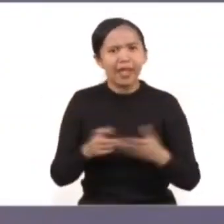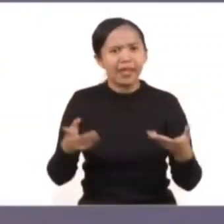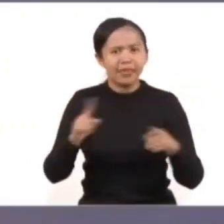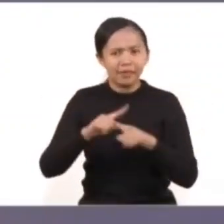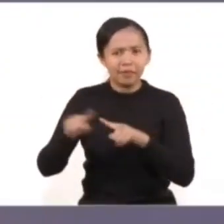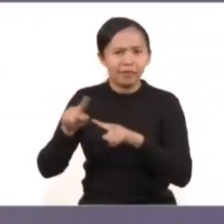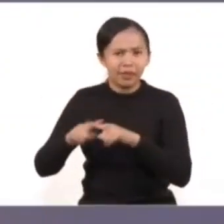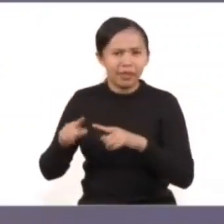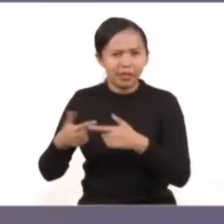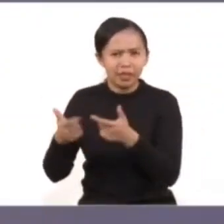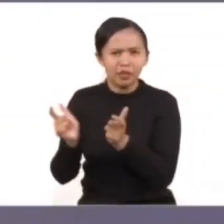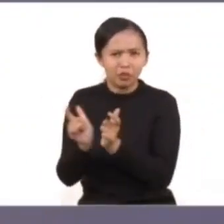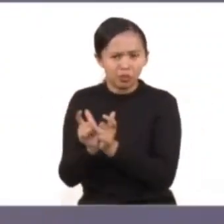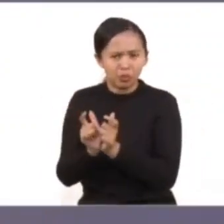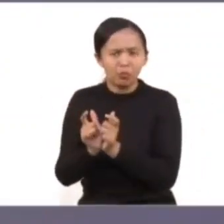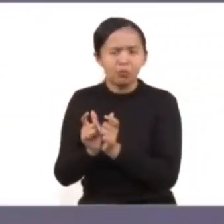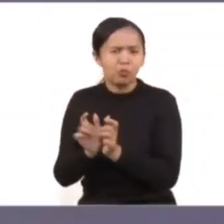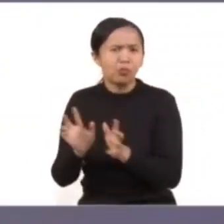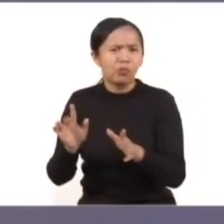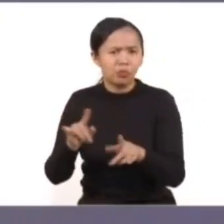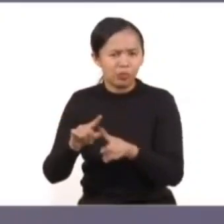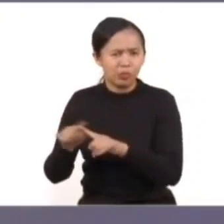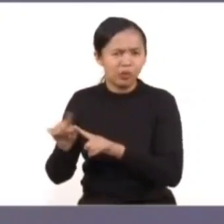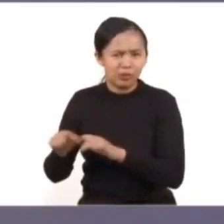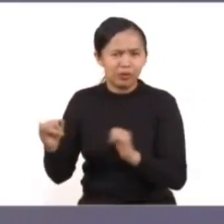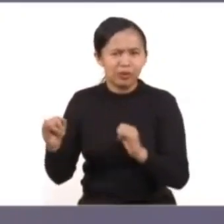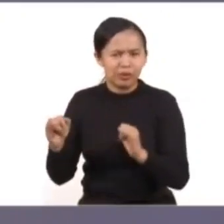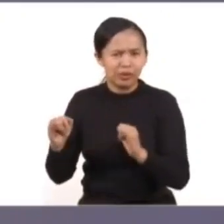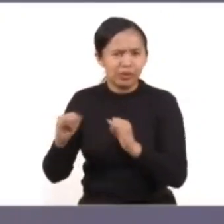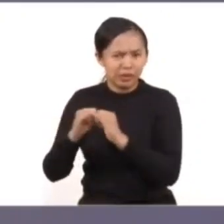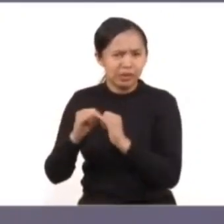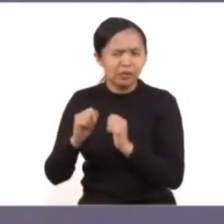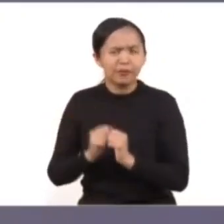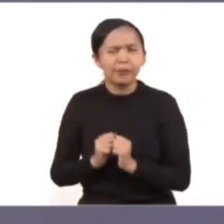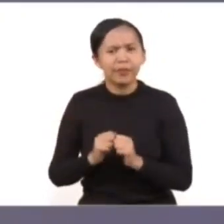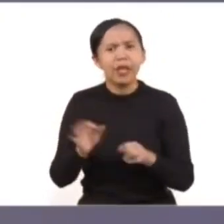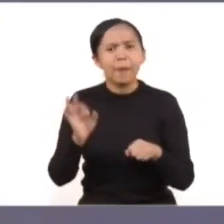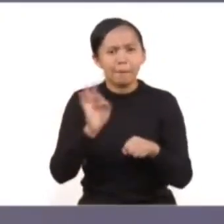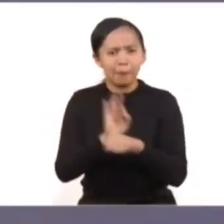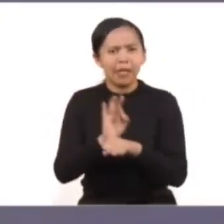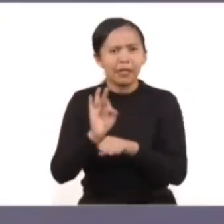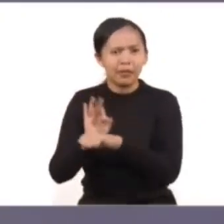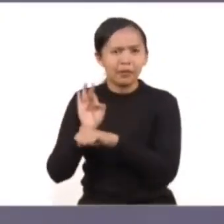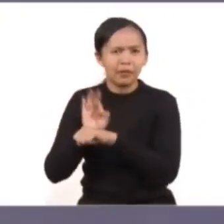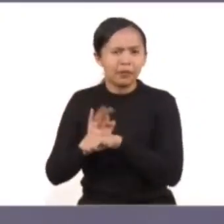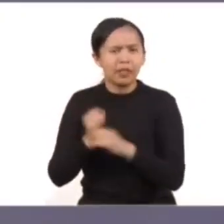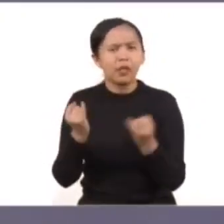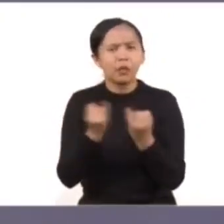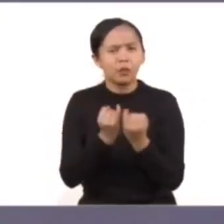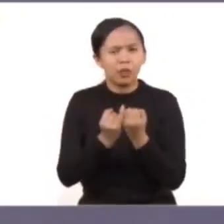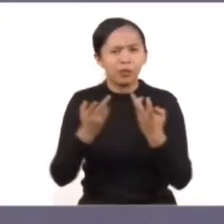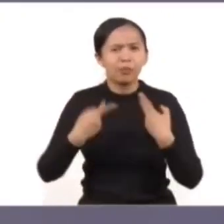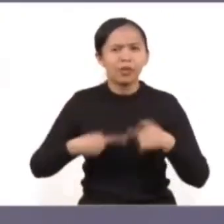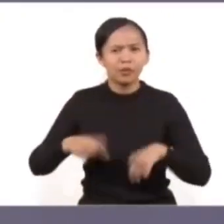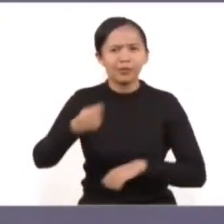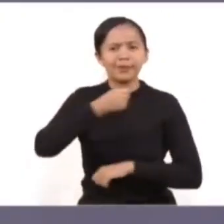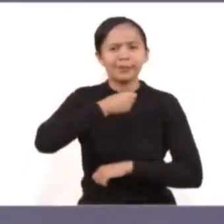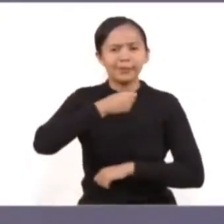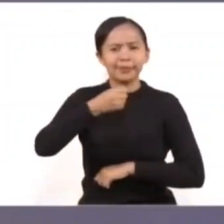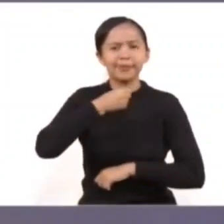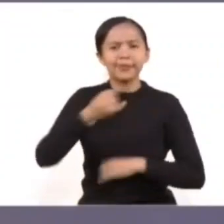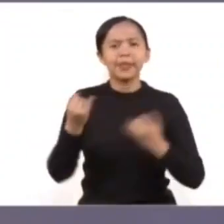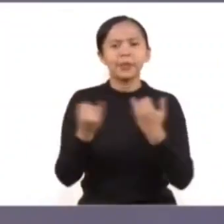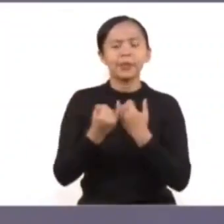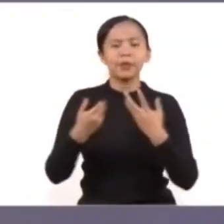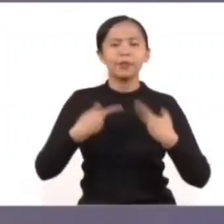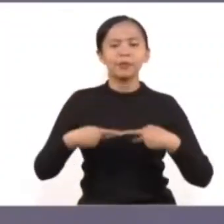institucionales, con organizaciones colectivas, beneficiarias, medios de comunicación y